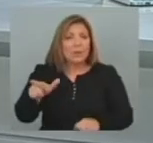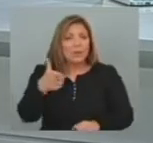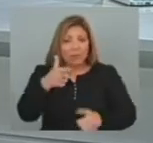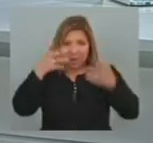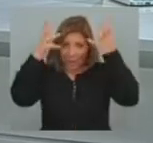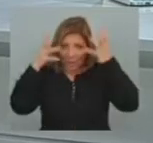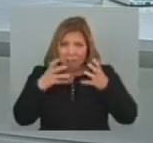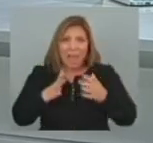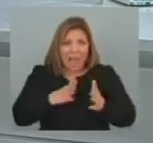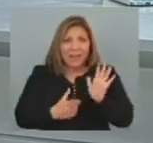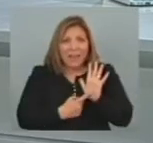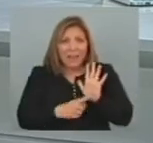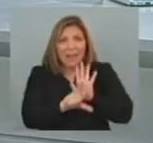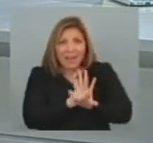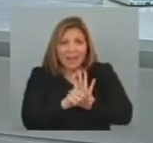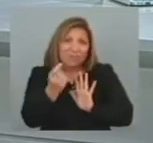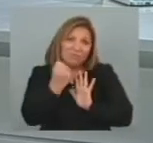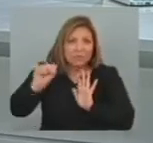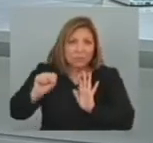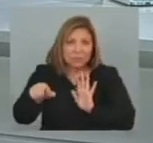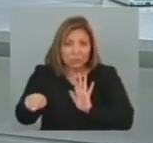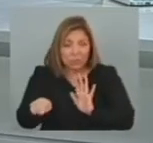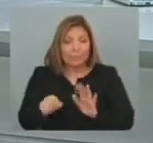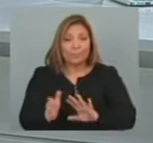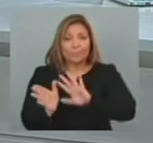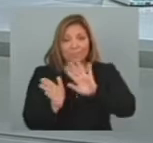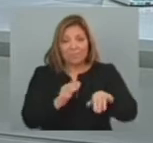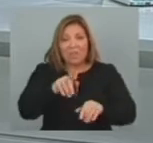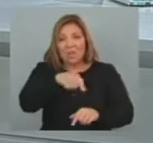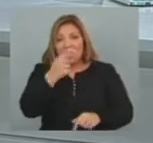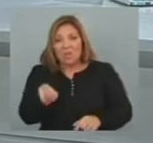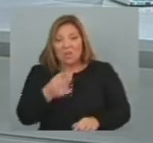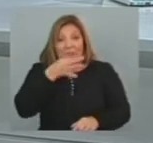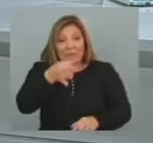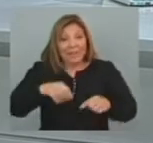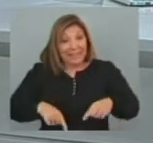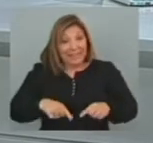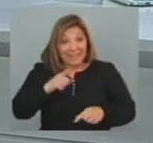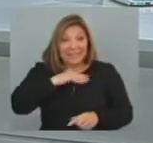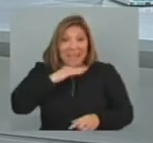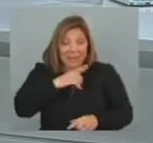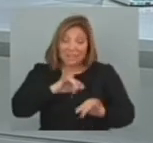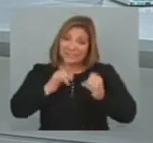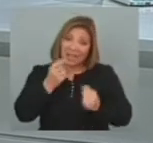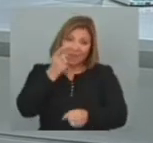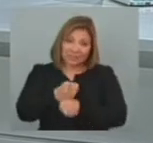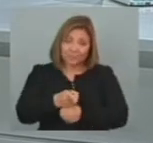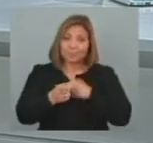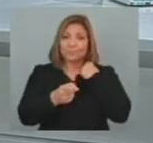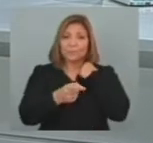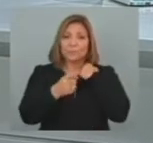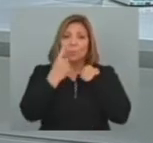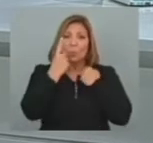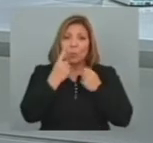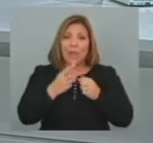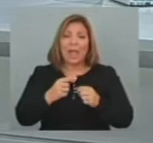Pese a que hay una ley vigente El casco Vamos a cambiar ahora De tema La intendencia De Canelones Resolvió realizar Una